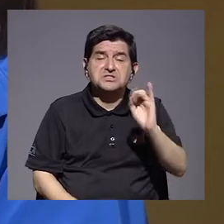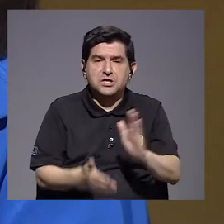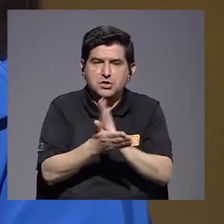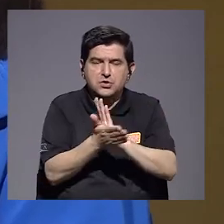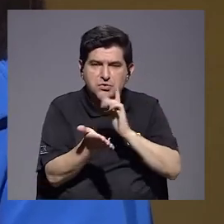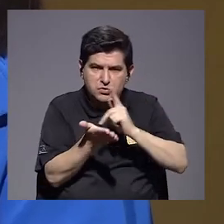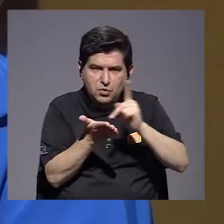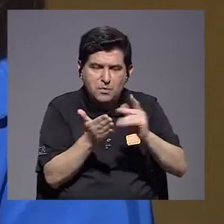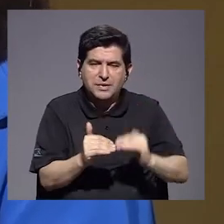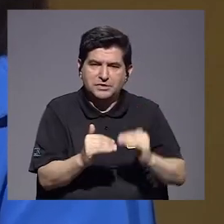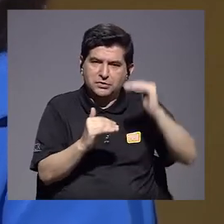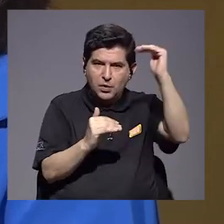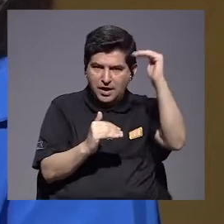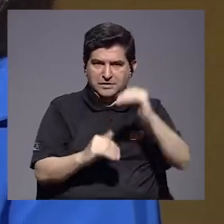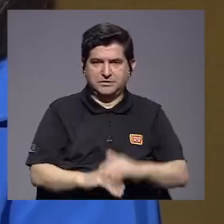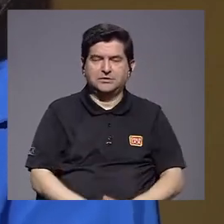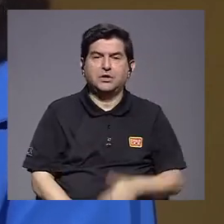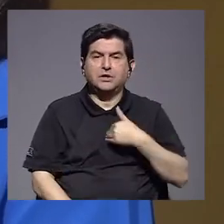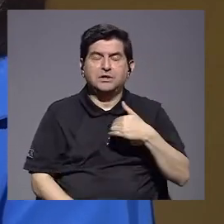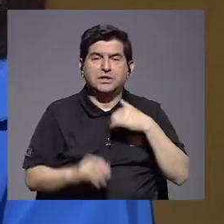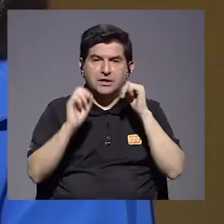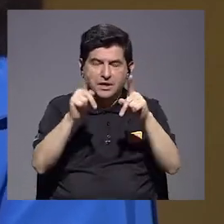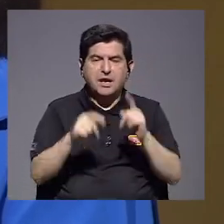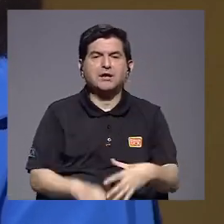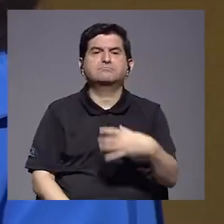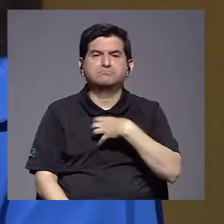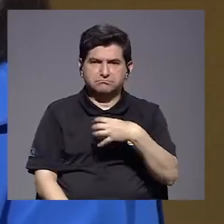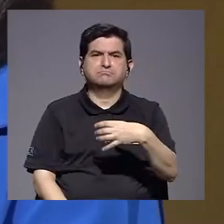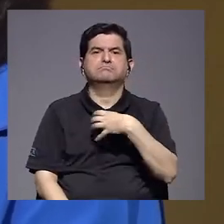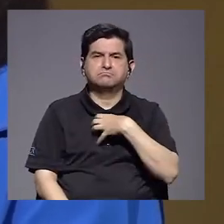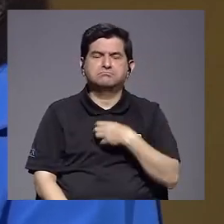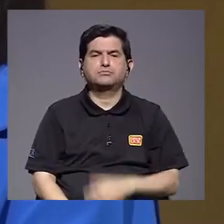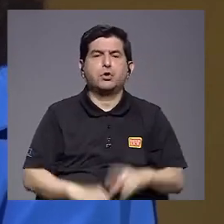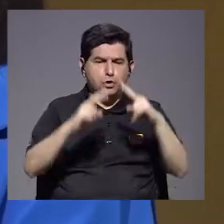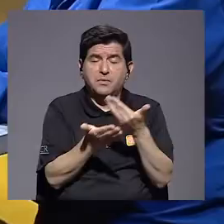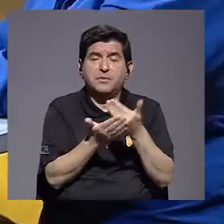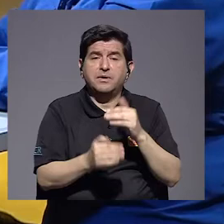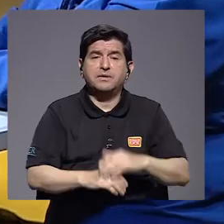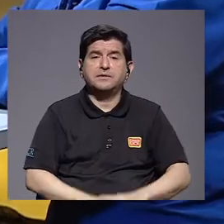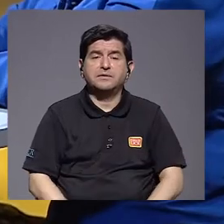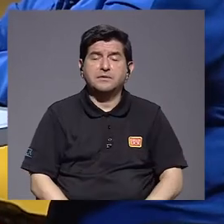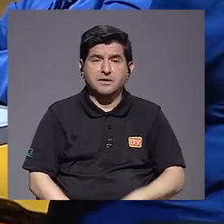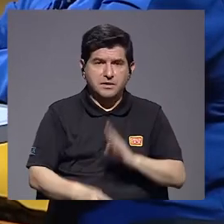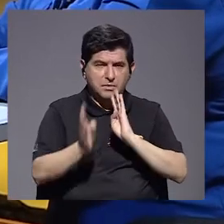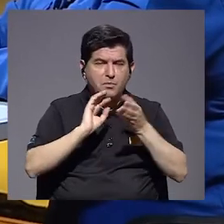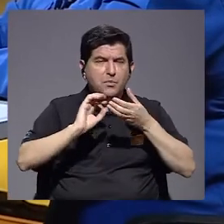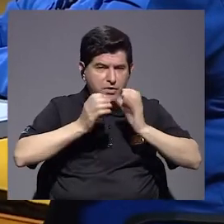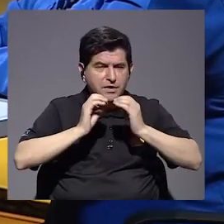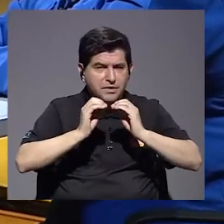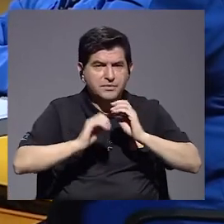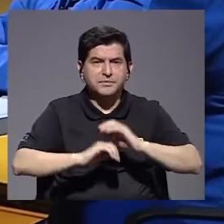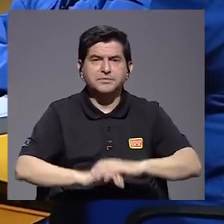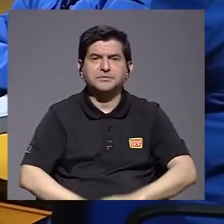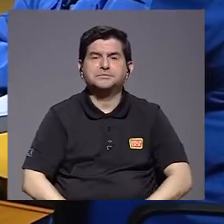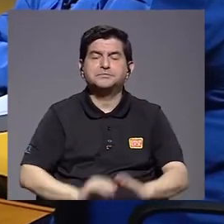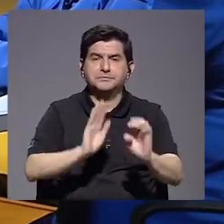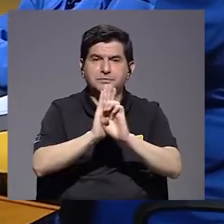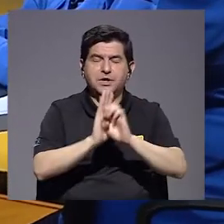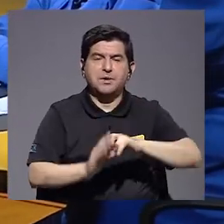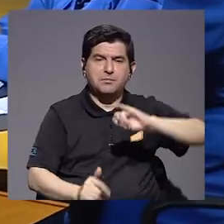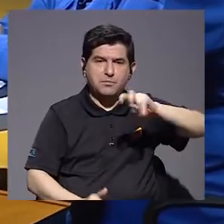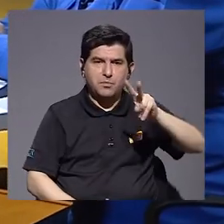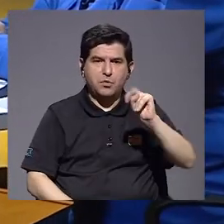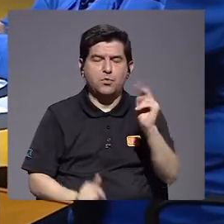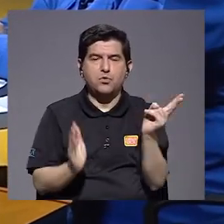el recibo llega muy alto, tiene la posibilidad de ir a reclamar si le hace una relación. Puedo hablarle con números. Por ejemplo, para